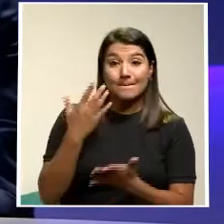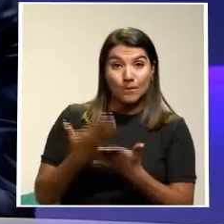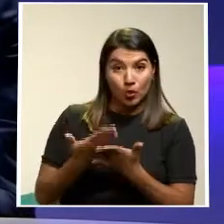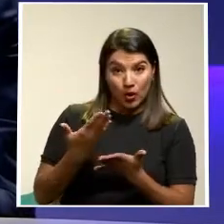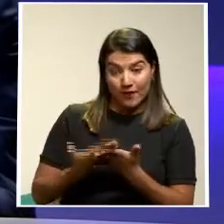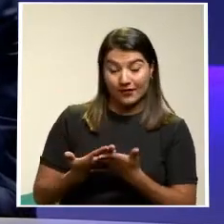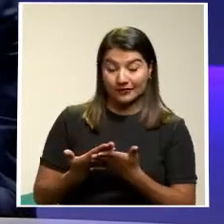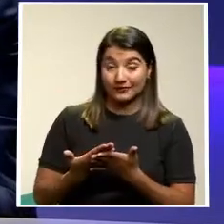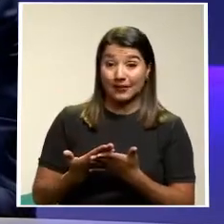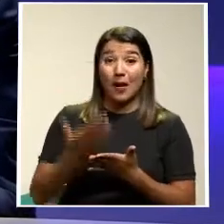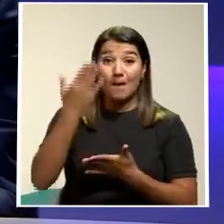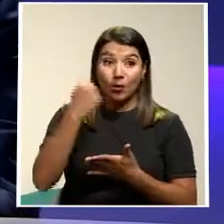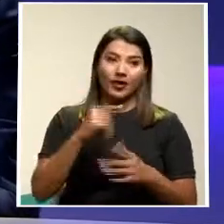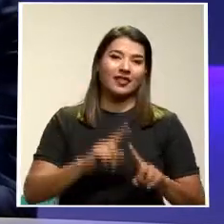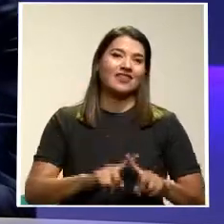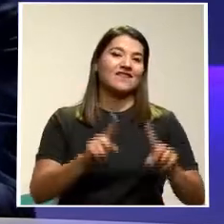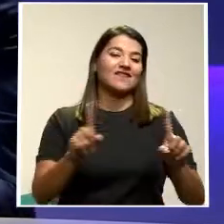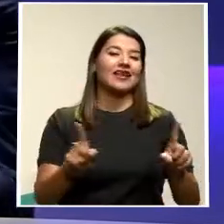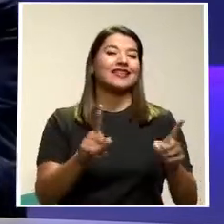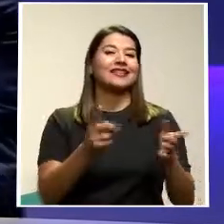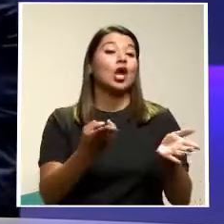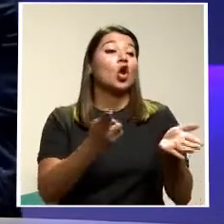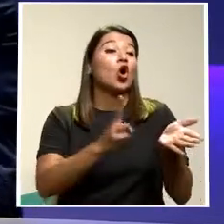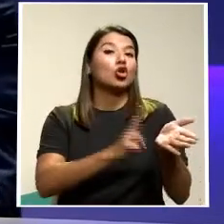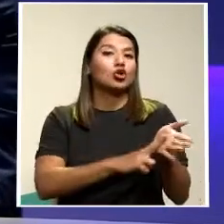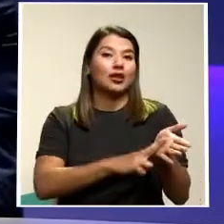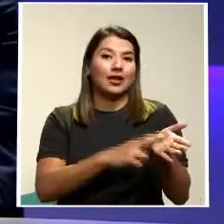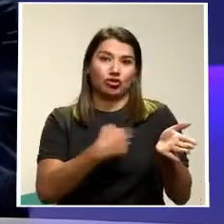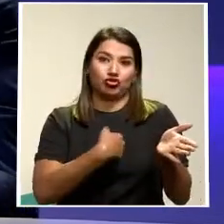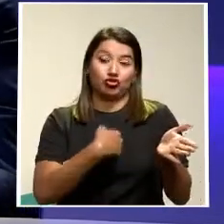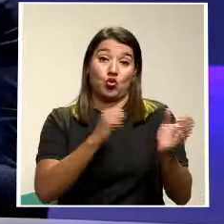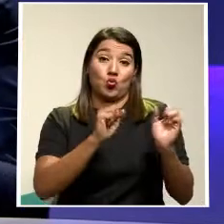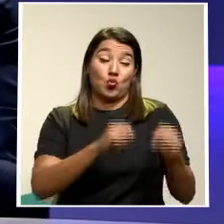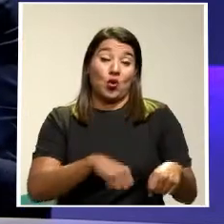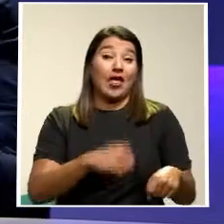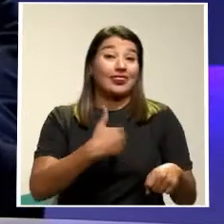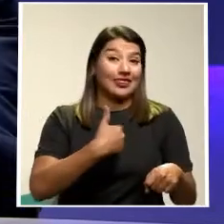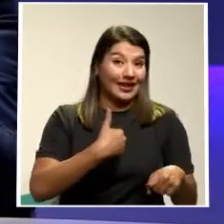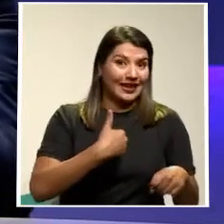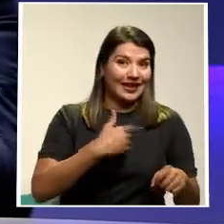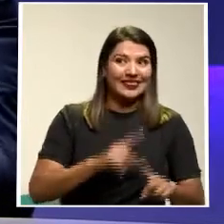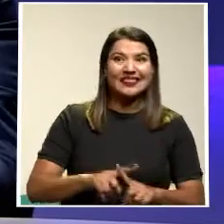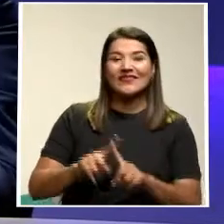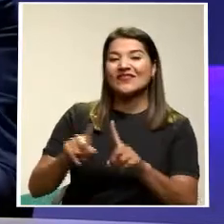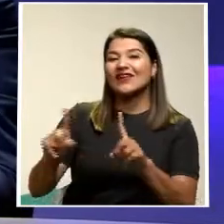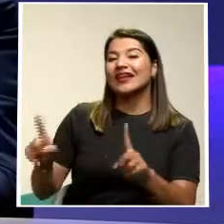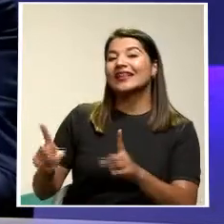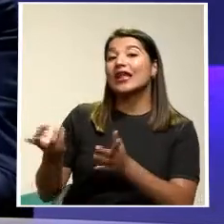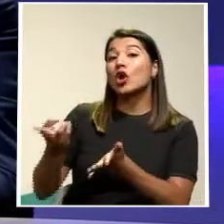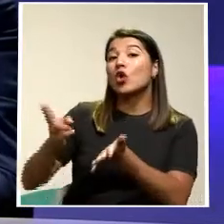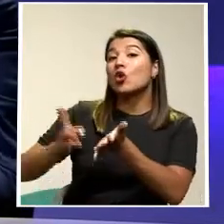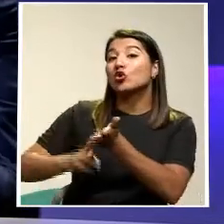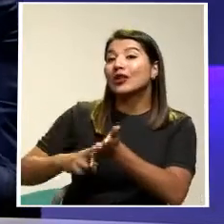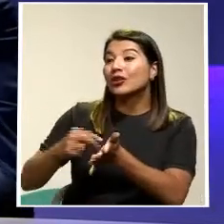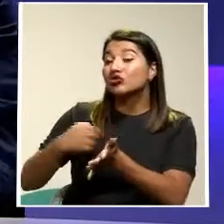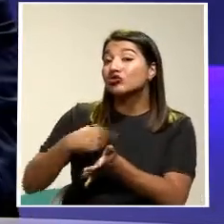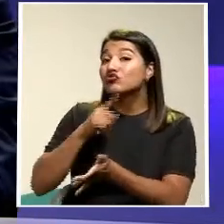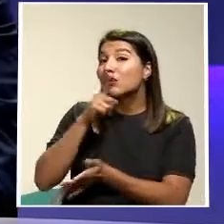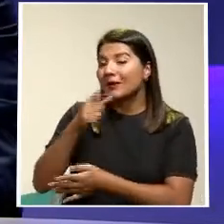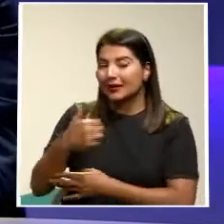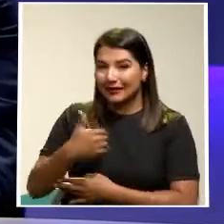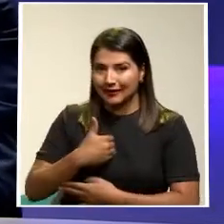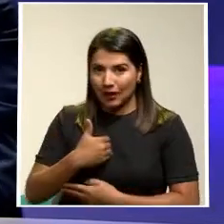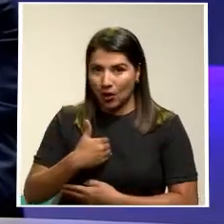puedo tener Escrito O de adhesión O virtual Y otra cosa Es el contrato realidad Que yo tengo En la calle A me pueden